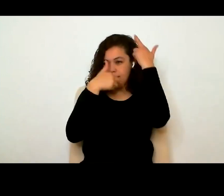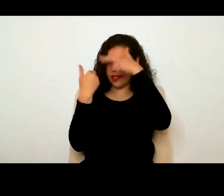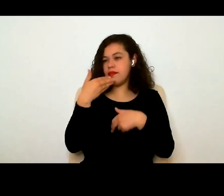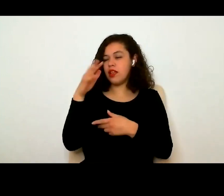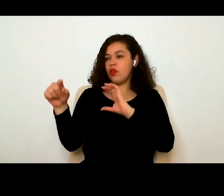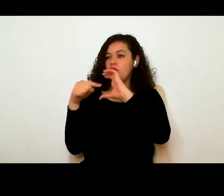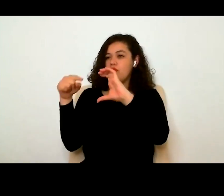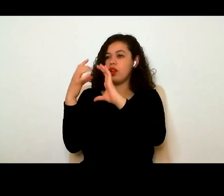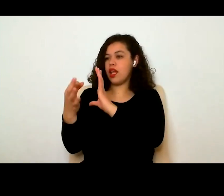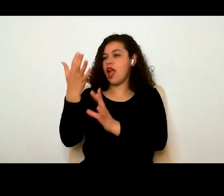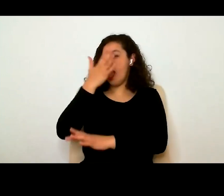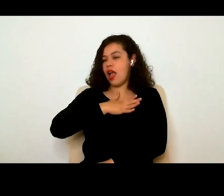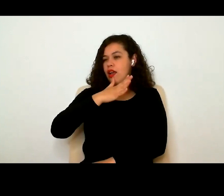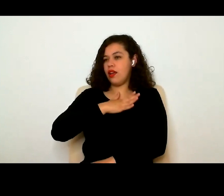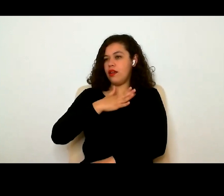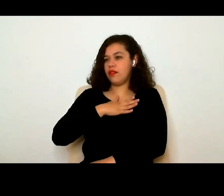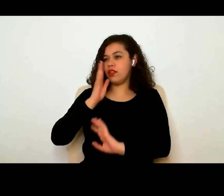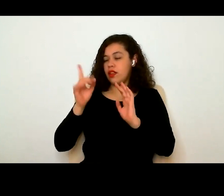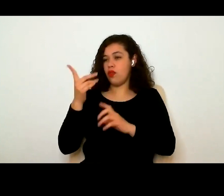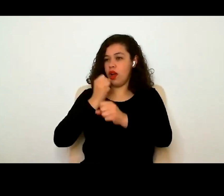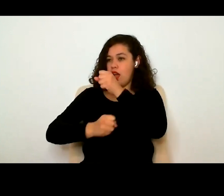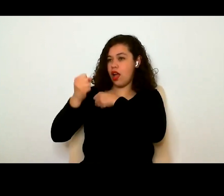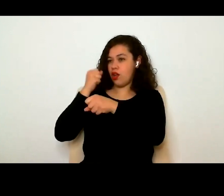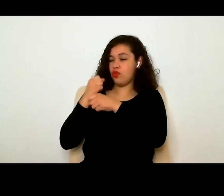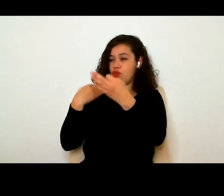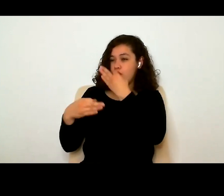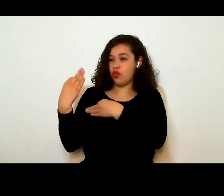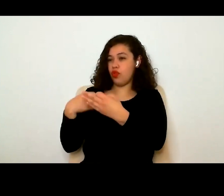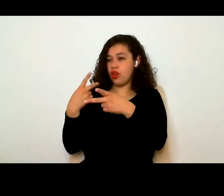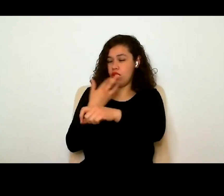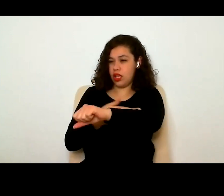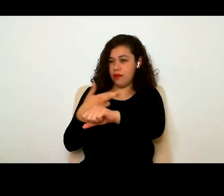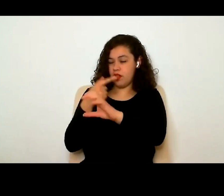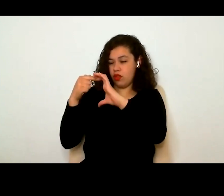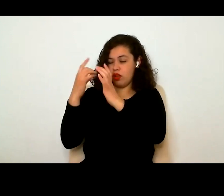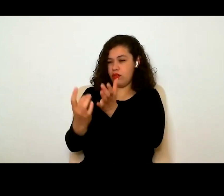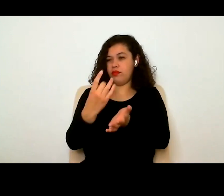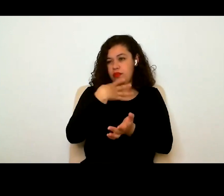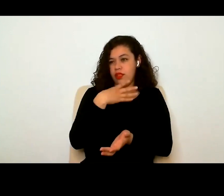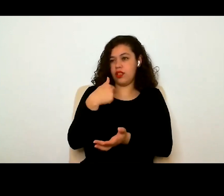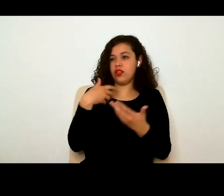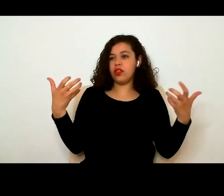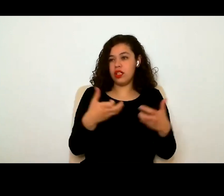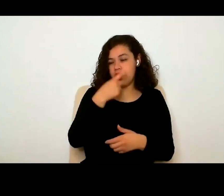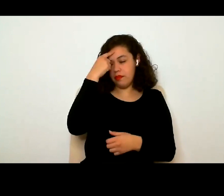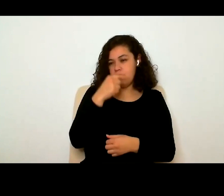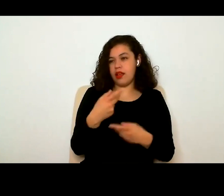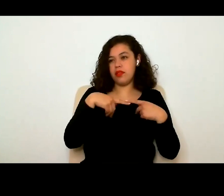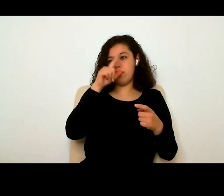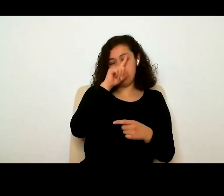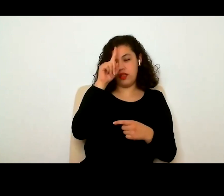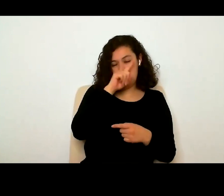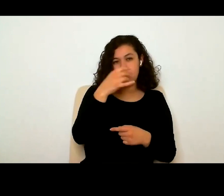un correo de notificación? Ya que el año pasado no todos los trámites me llegaban los correos y lo que hacía era corroborar con el asesor.